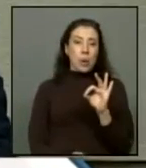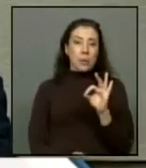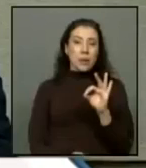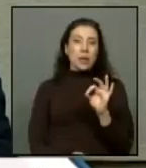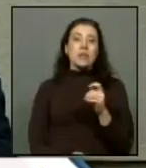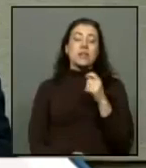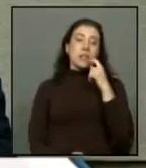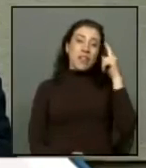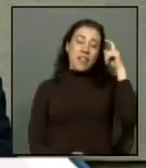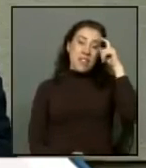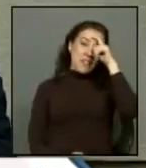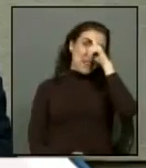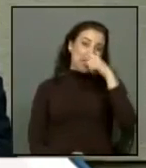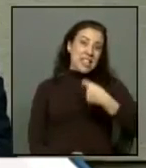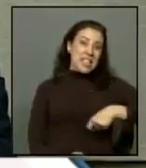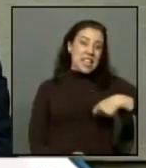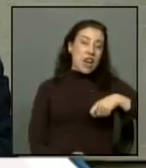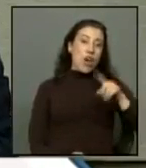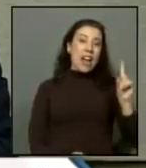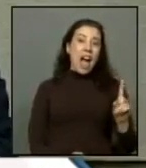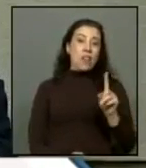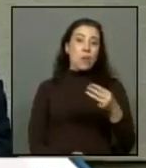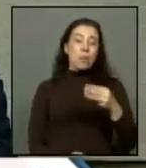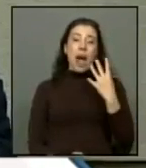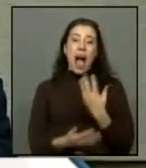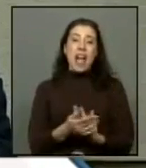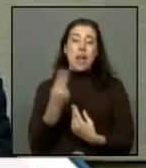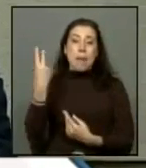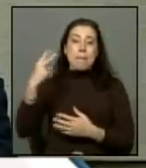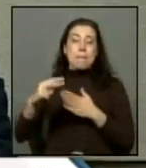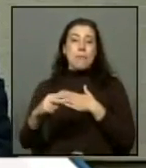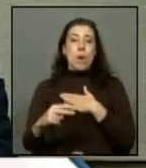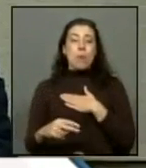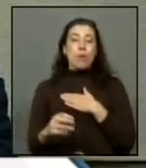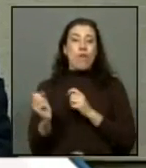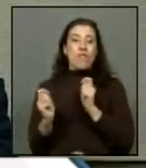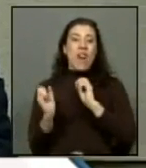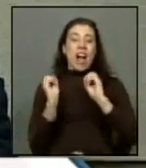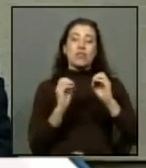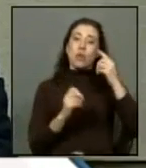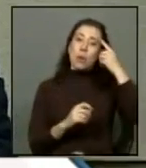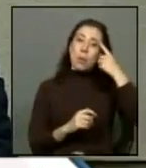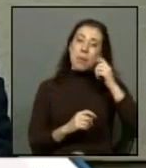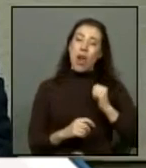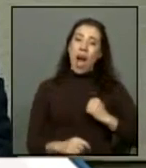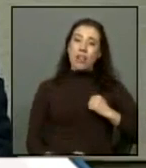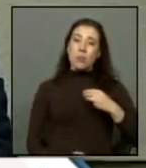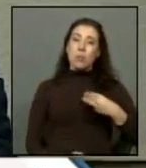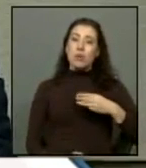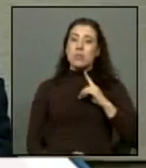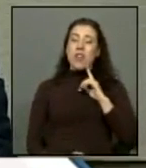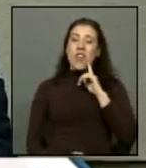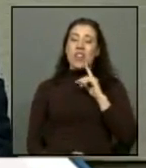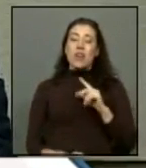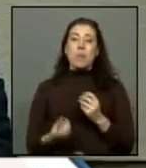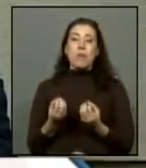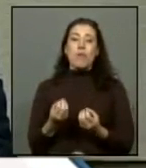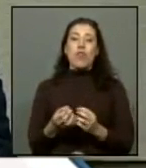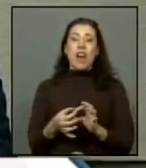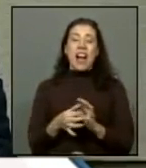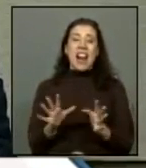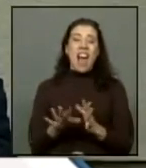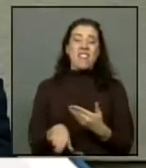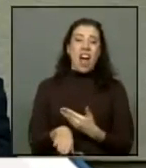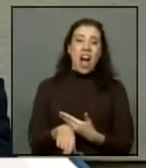lo cual hace difícil y muy caro que cada municipio cuente con su propio vertedero. Sin embargo, la actitud del municipio de Iquique ha producido un grave